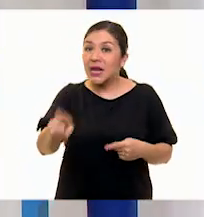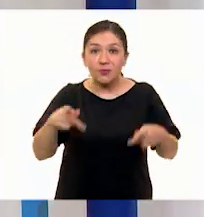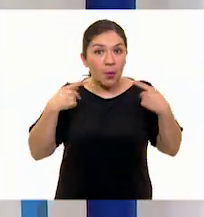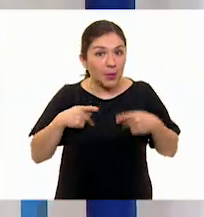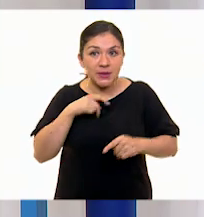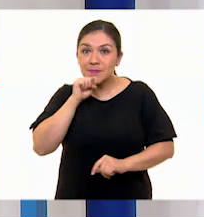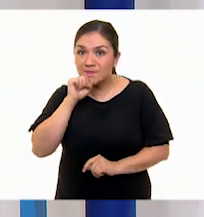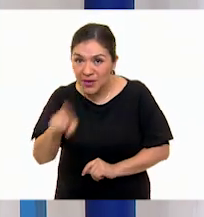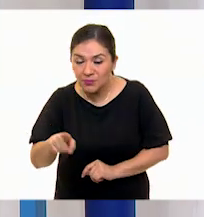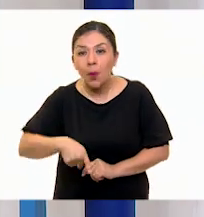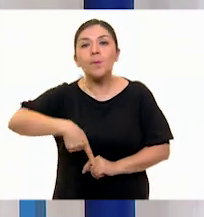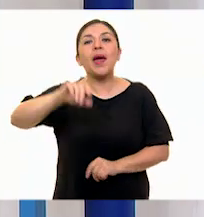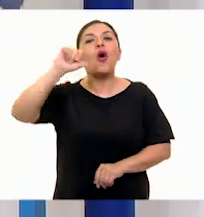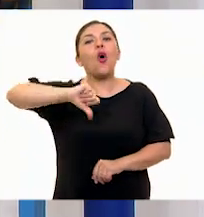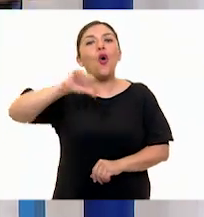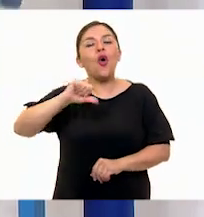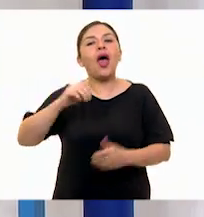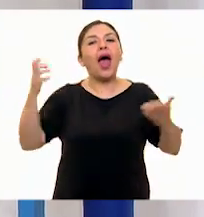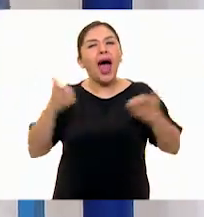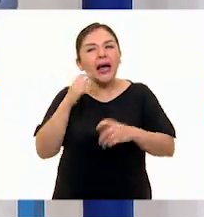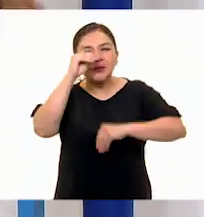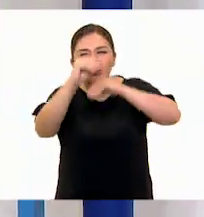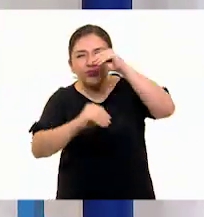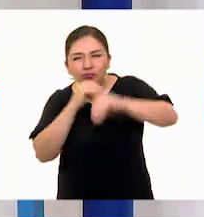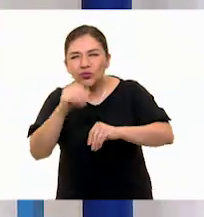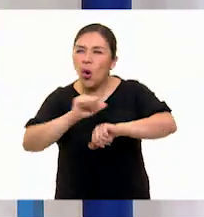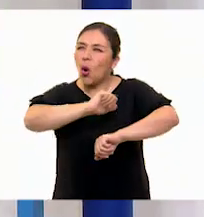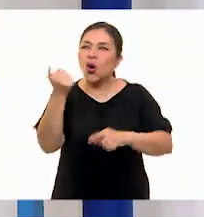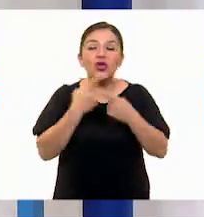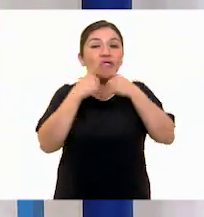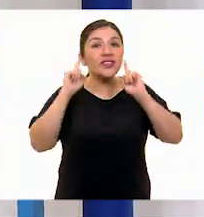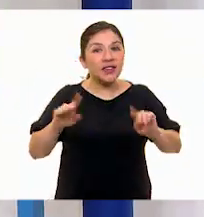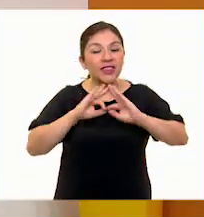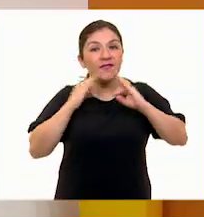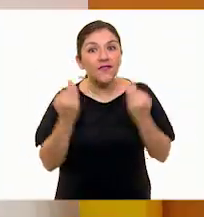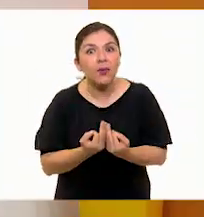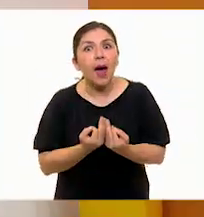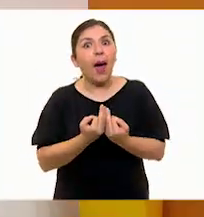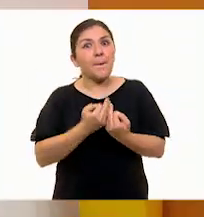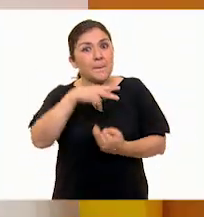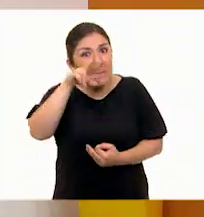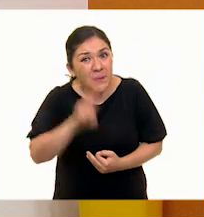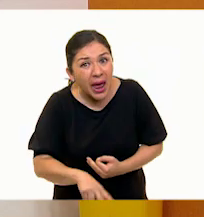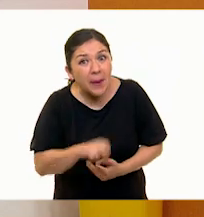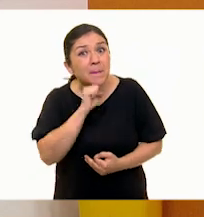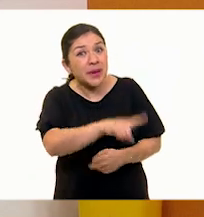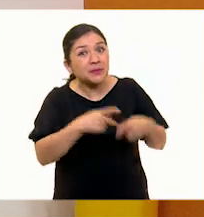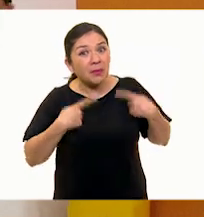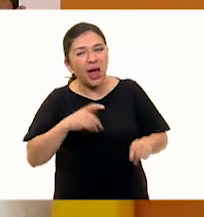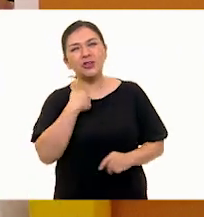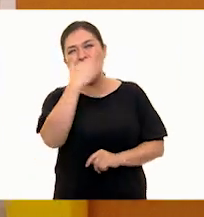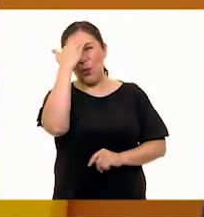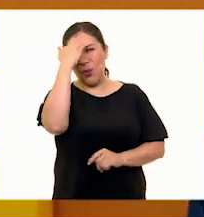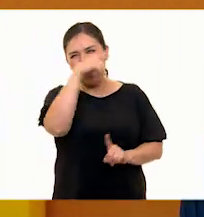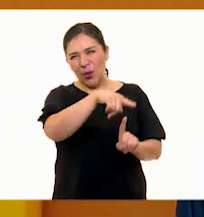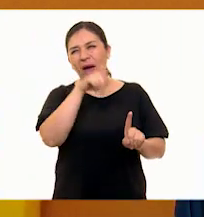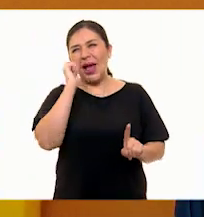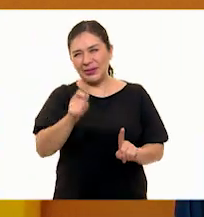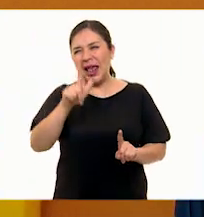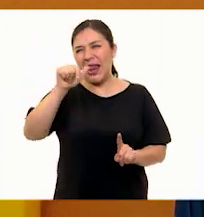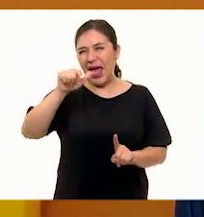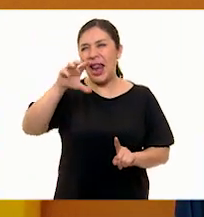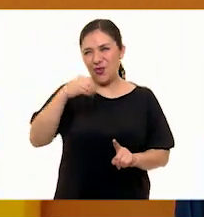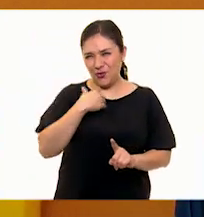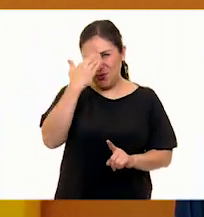escultor pero hoy nos va a recrear una escultura diferente. ¿En serio? ¿Es el mismo escultor? ¡Ay, yo lo conozco! Es Galo Escultor.